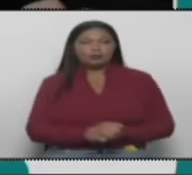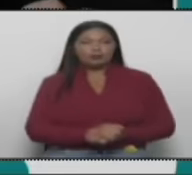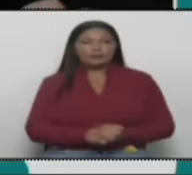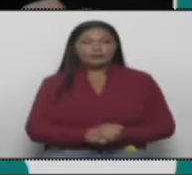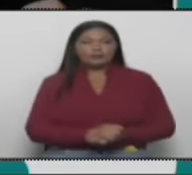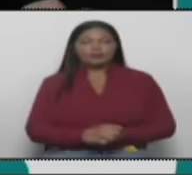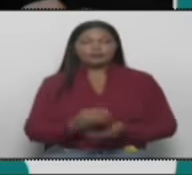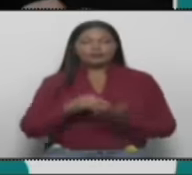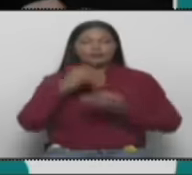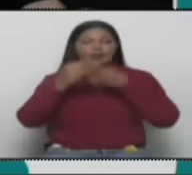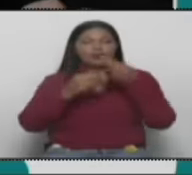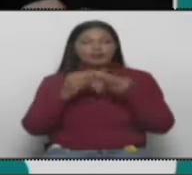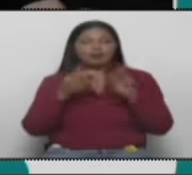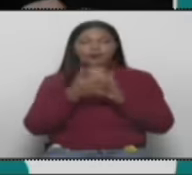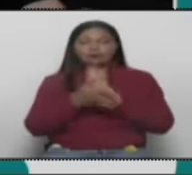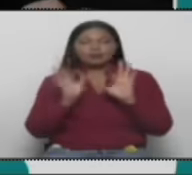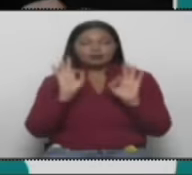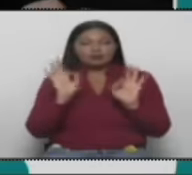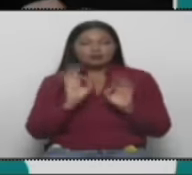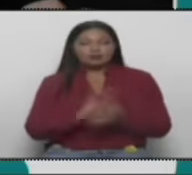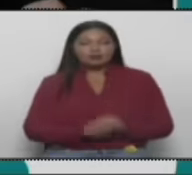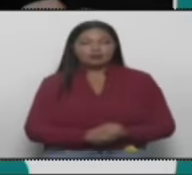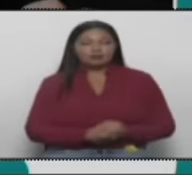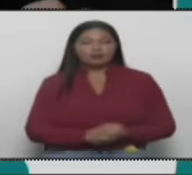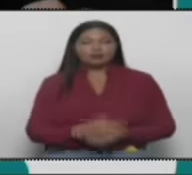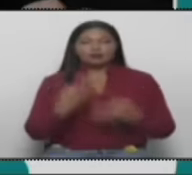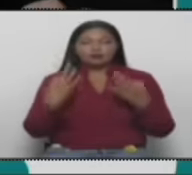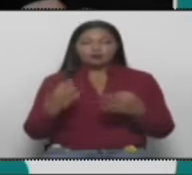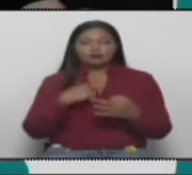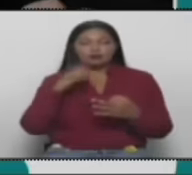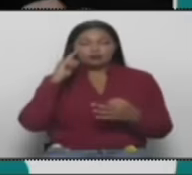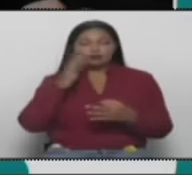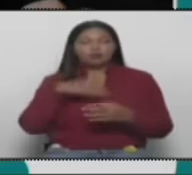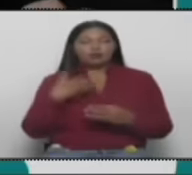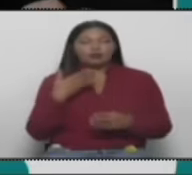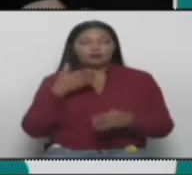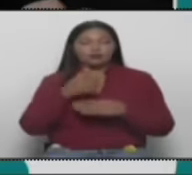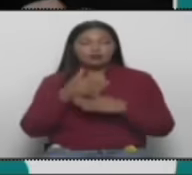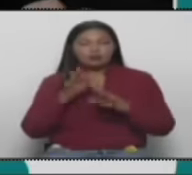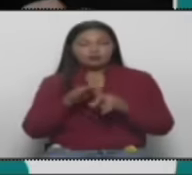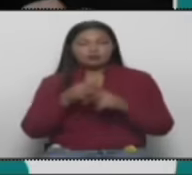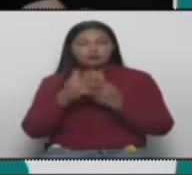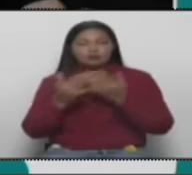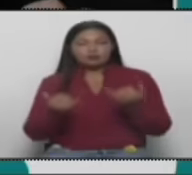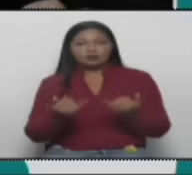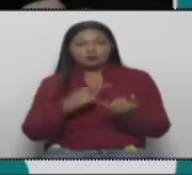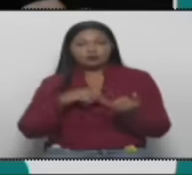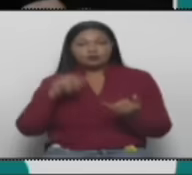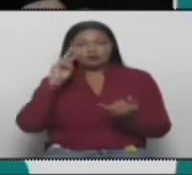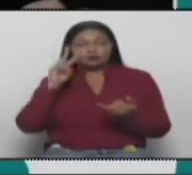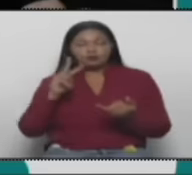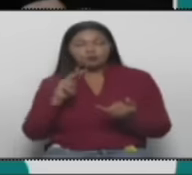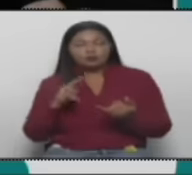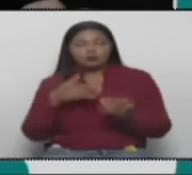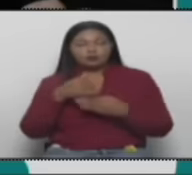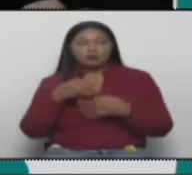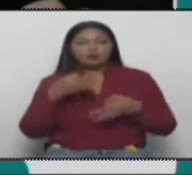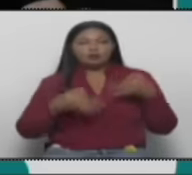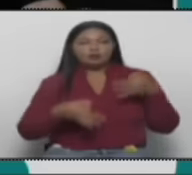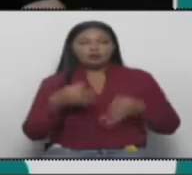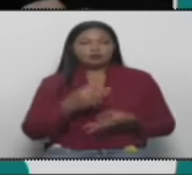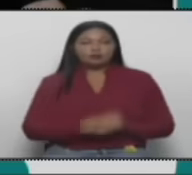eso y no ocurre nada. En realidad, él podría incurrir en lo que los abogados